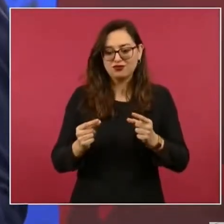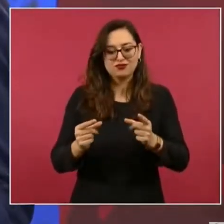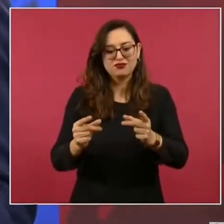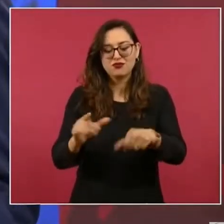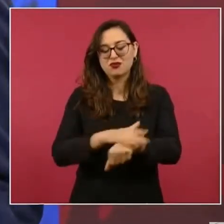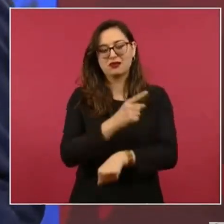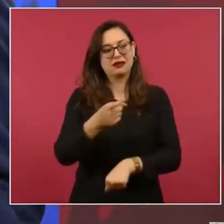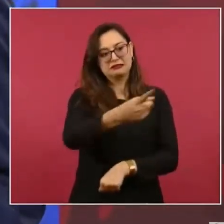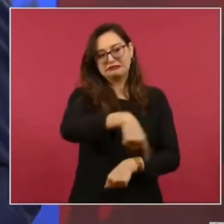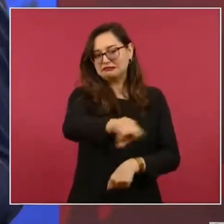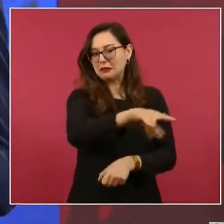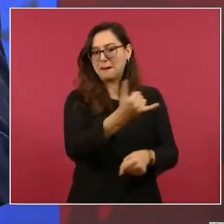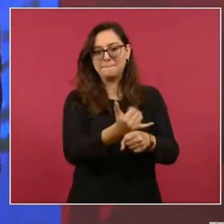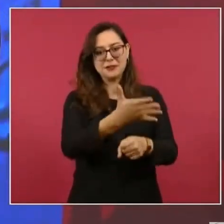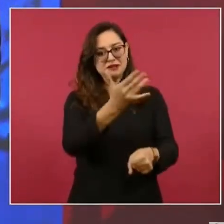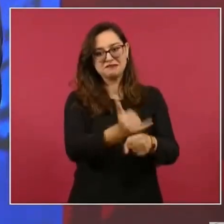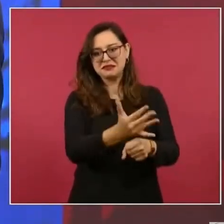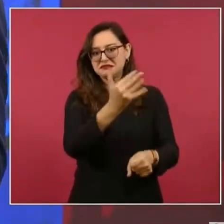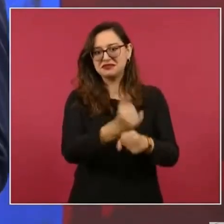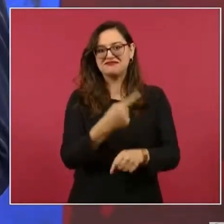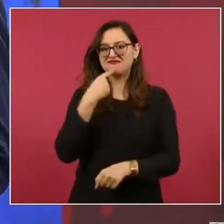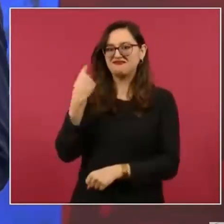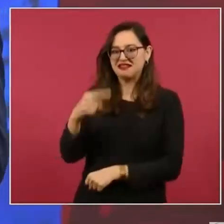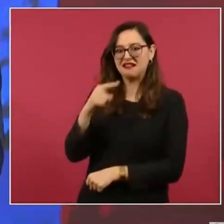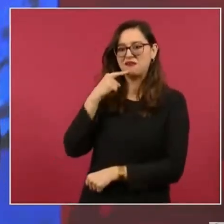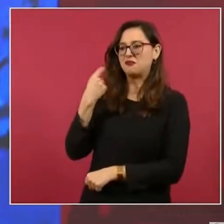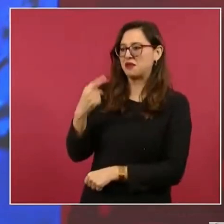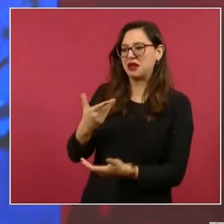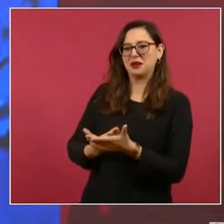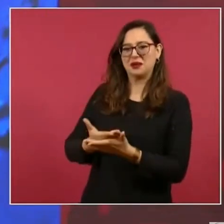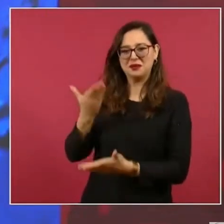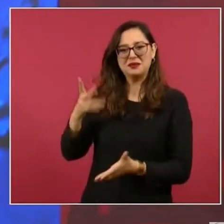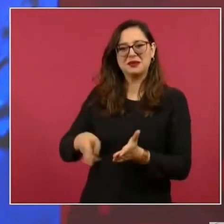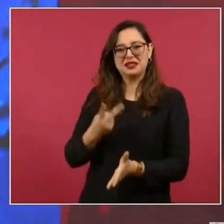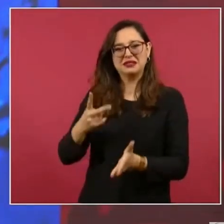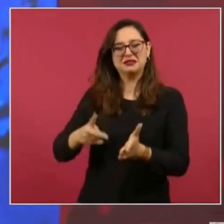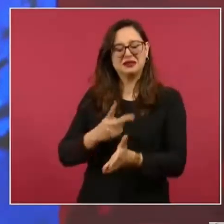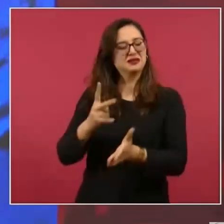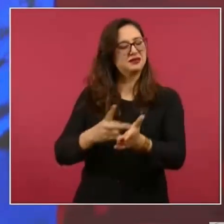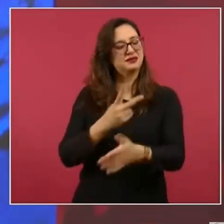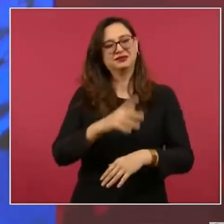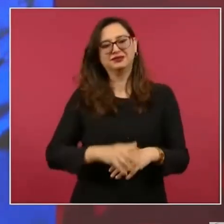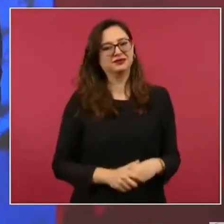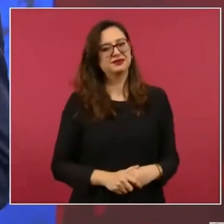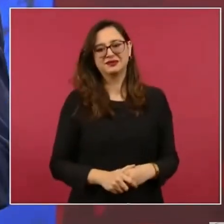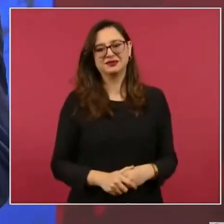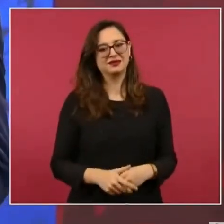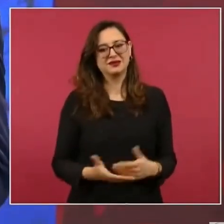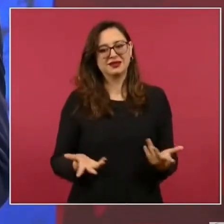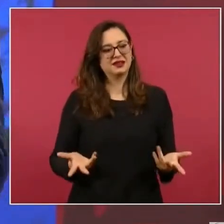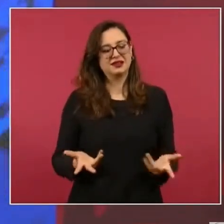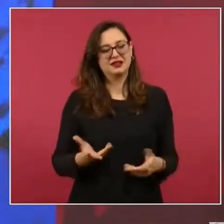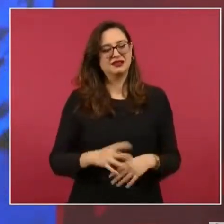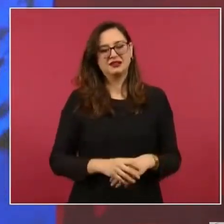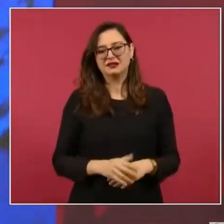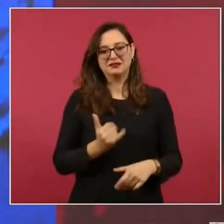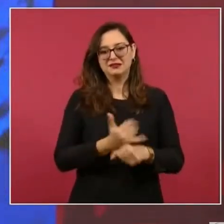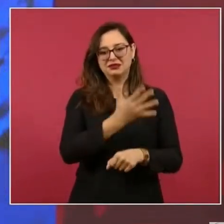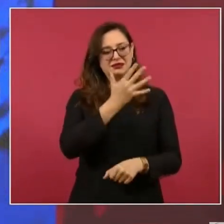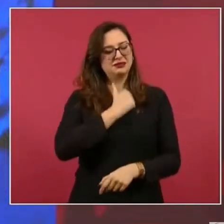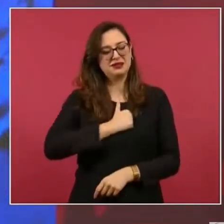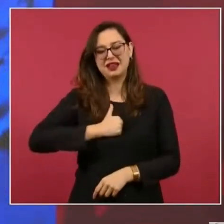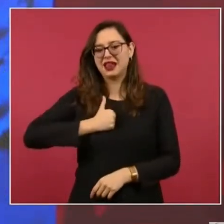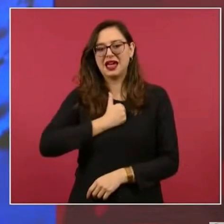terminado, permite también más tiempo de operación